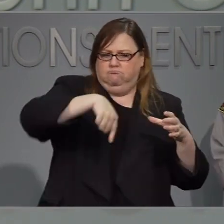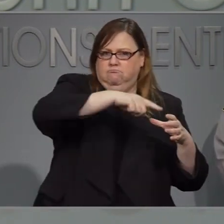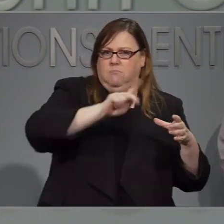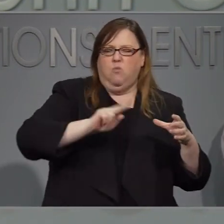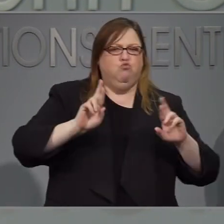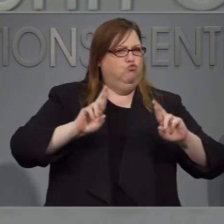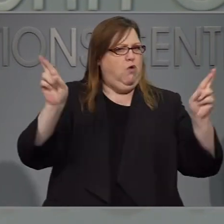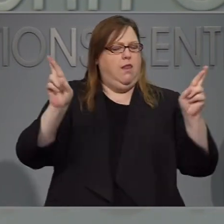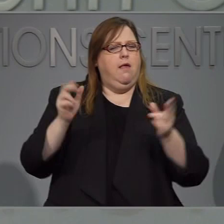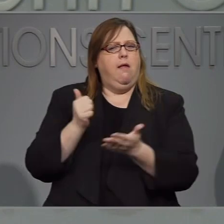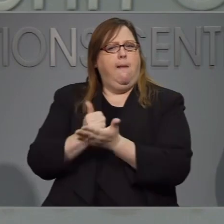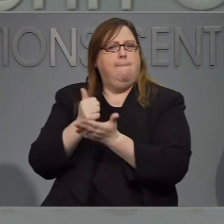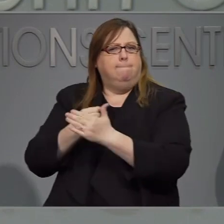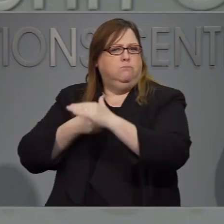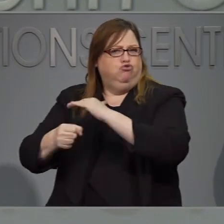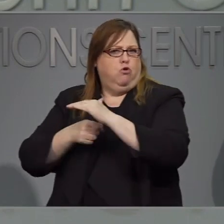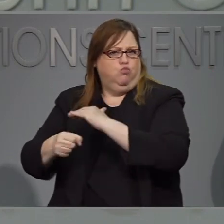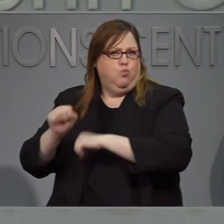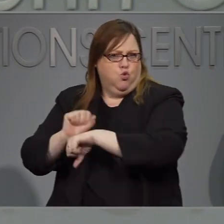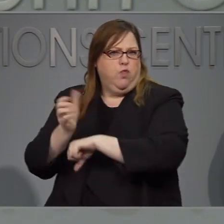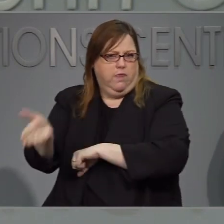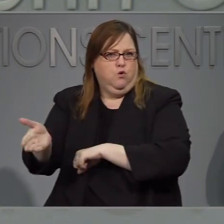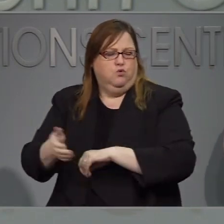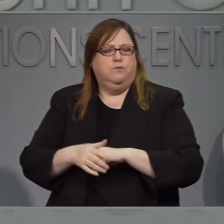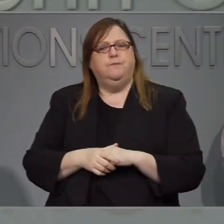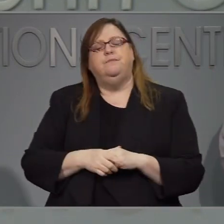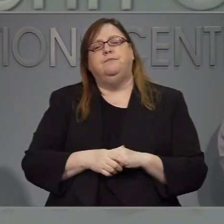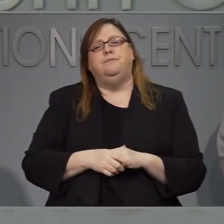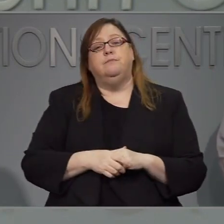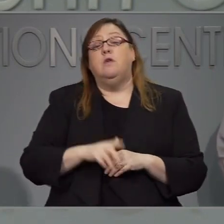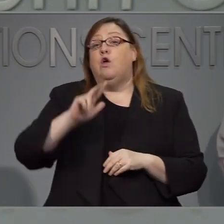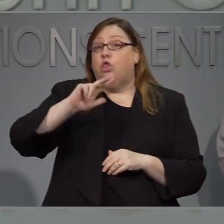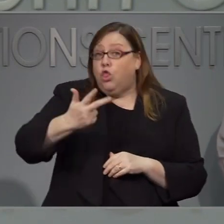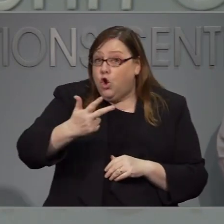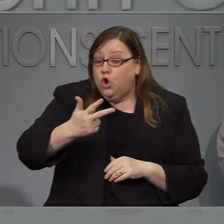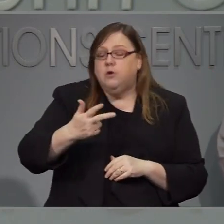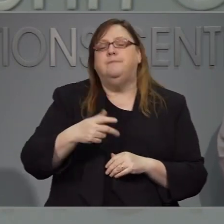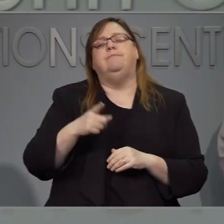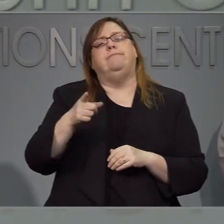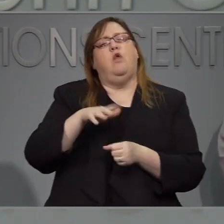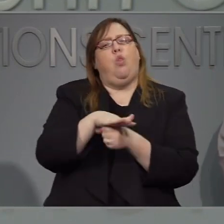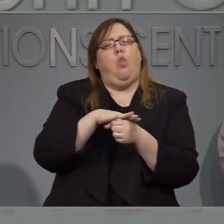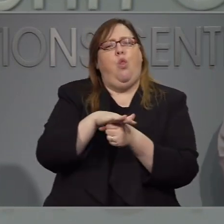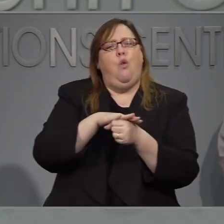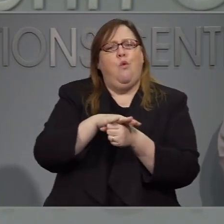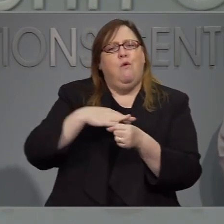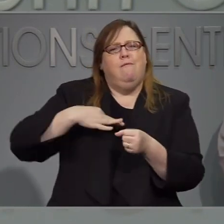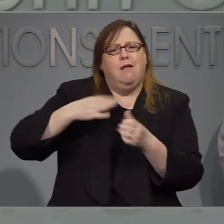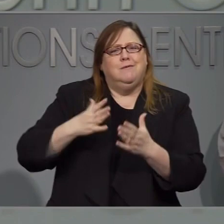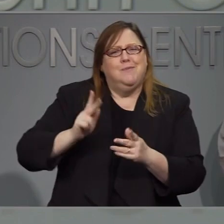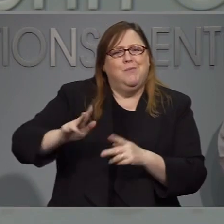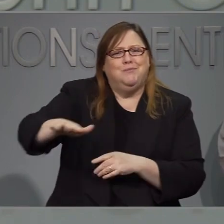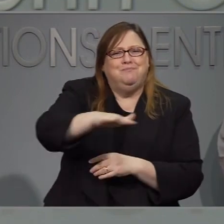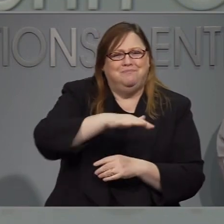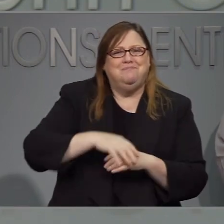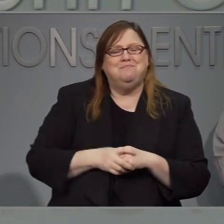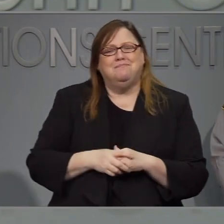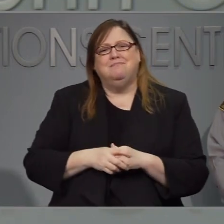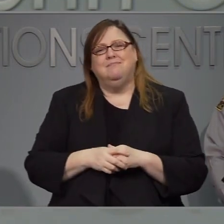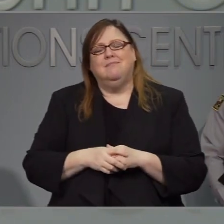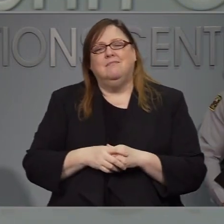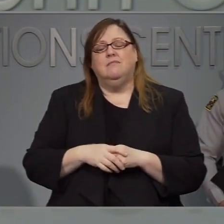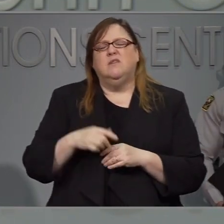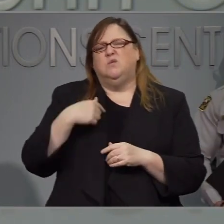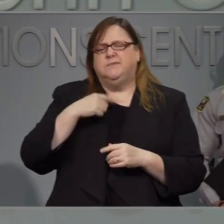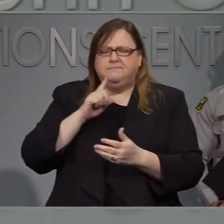operaciones en los albergues según sea necesario y también tenemos voluntarios locales a algunos albergues.